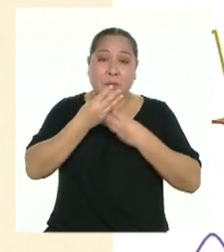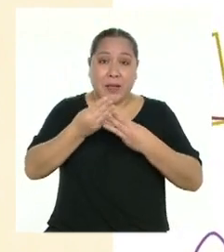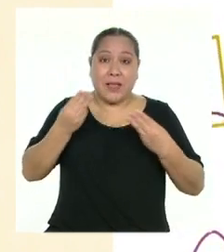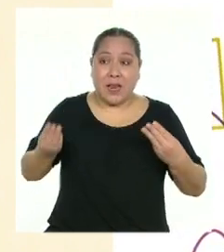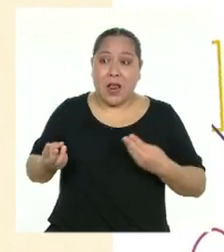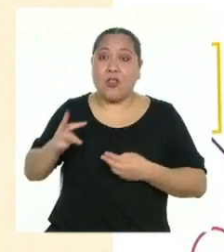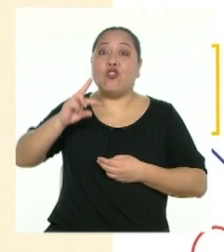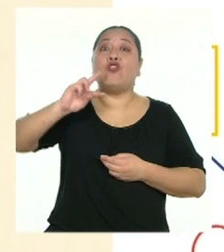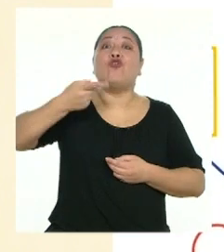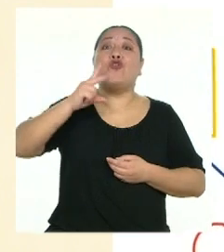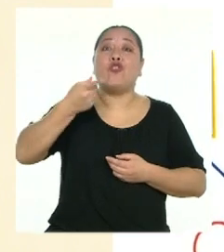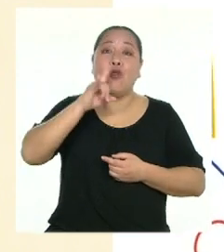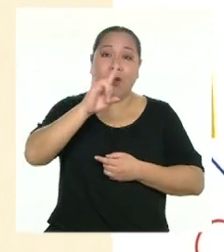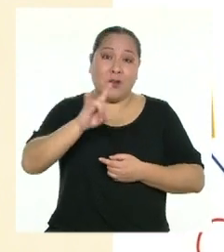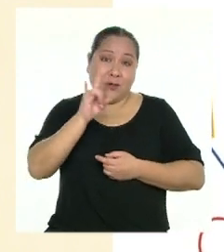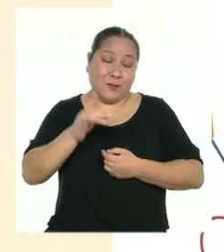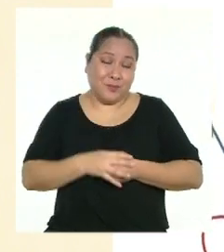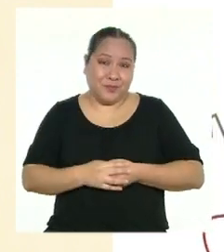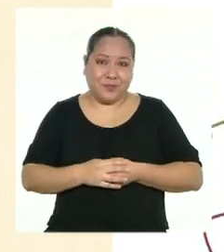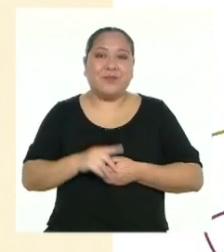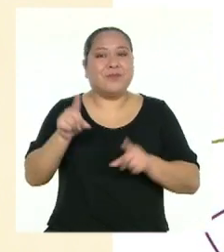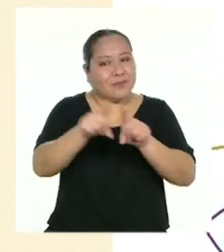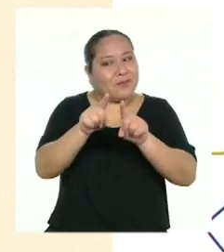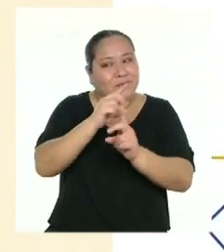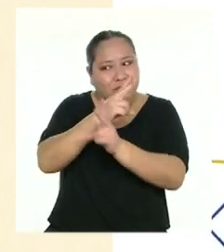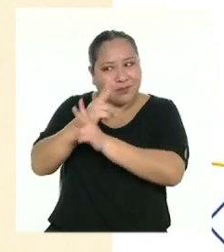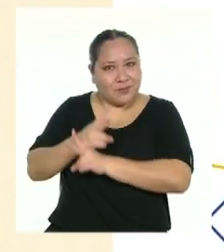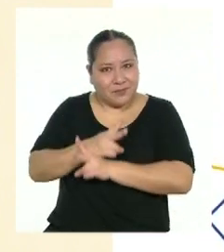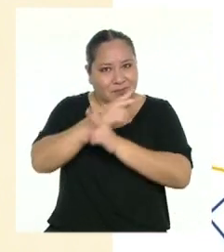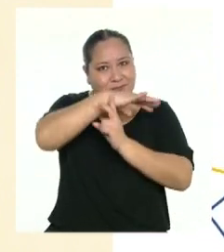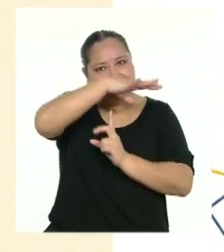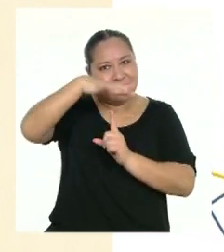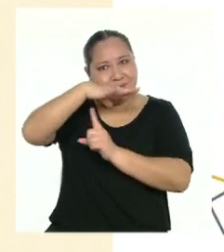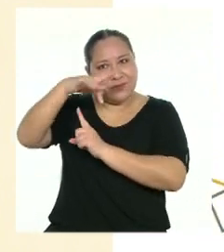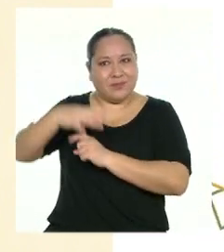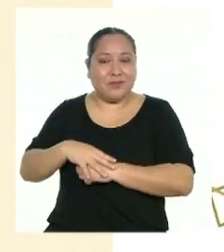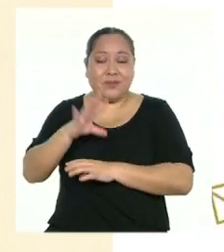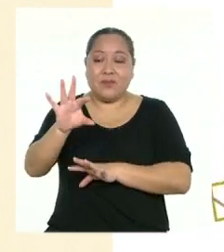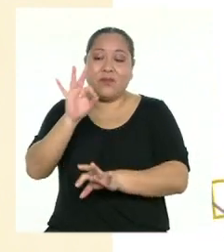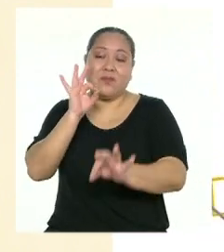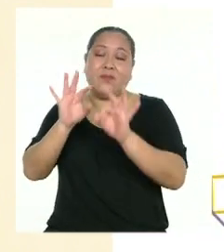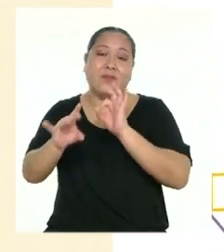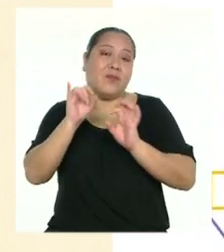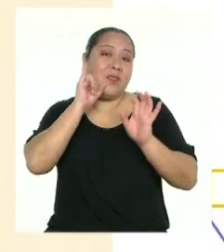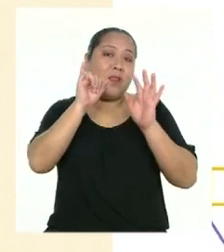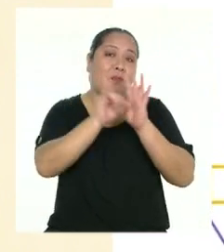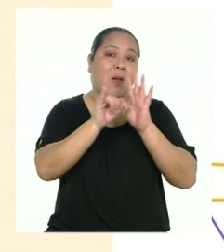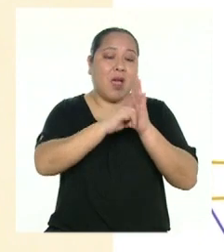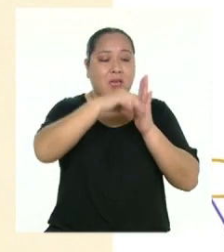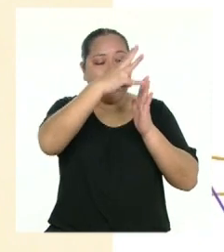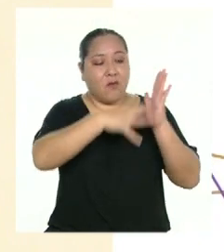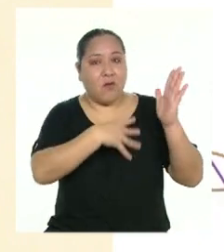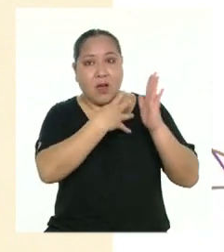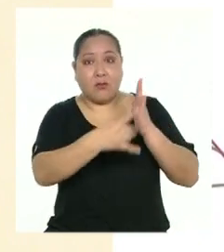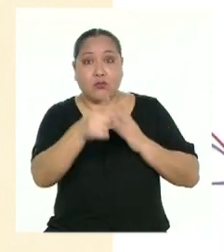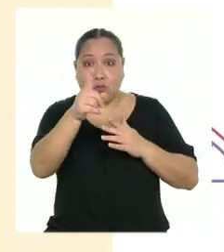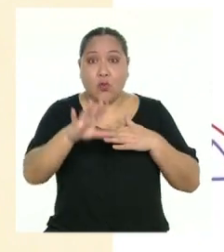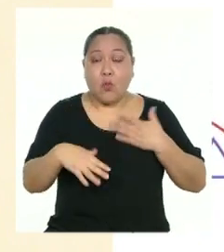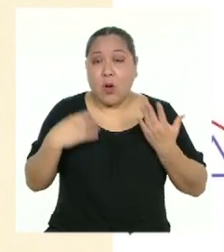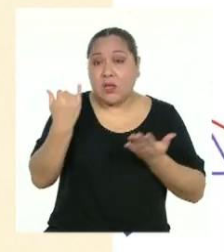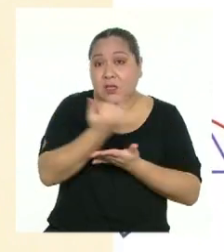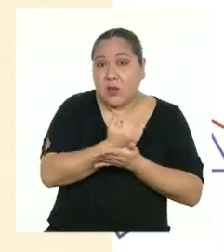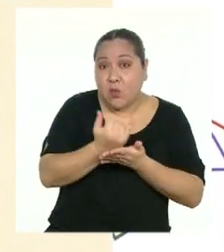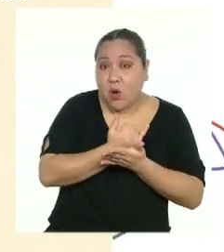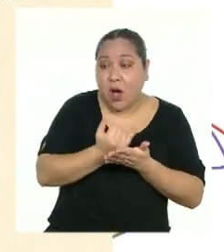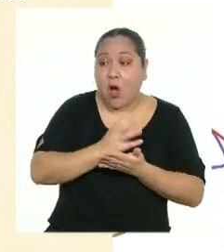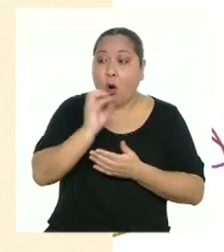así también cuidamos el medio ambiente. Selecciona imágenes y gráficos. Puedes dibujarlas